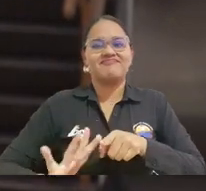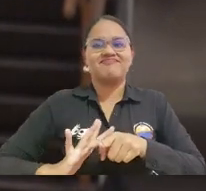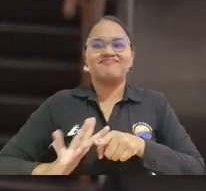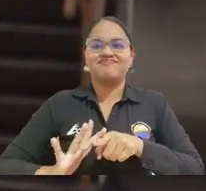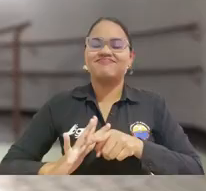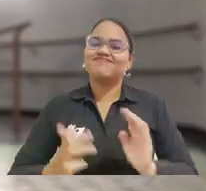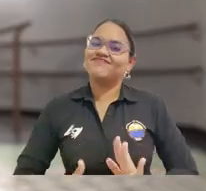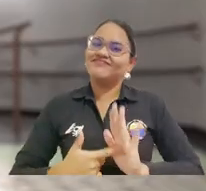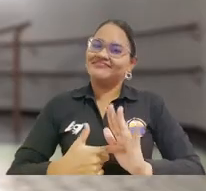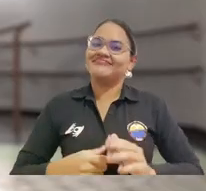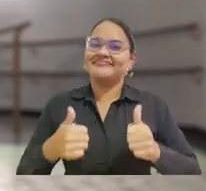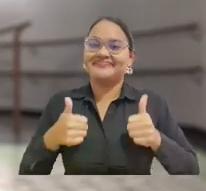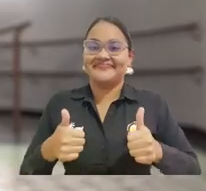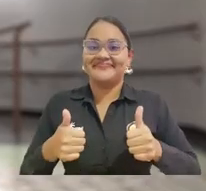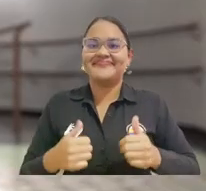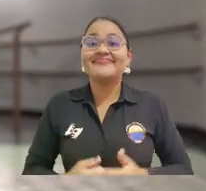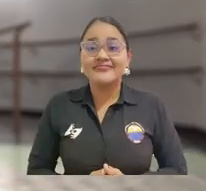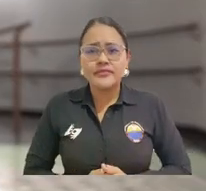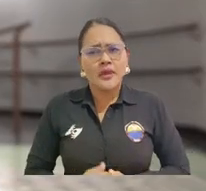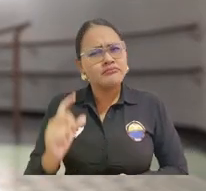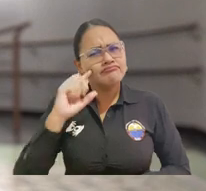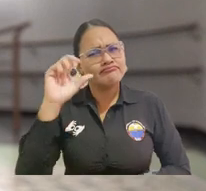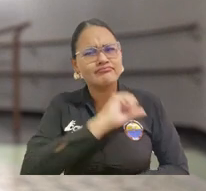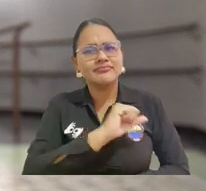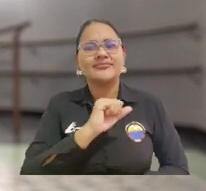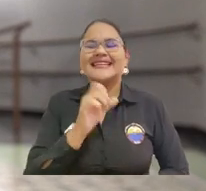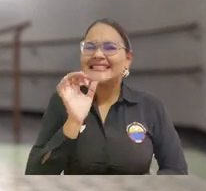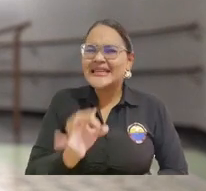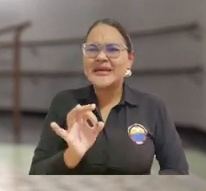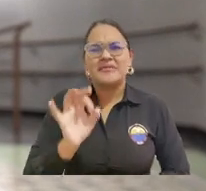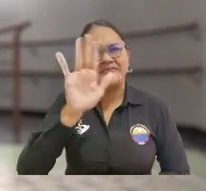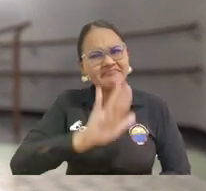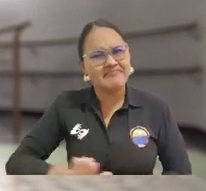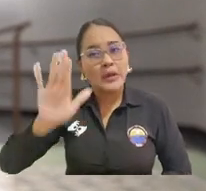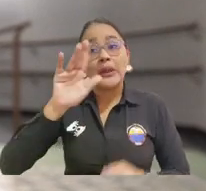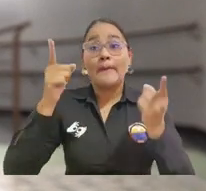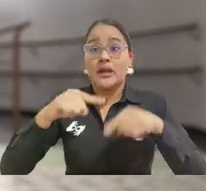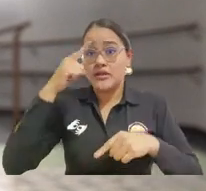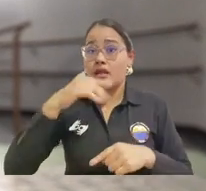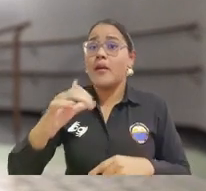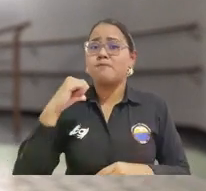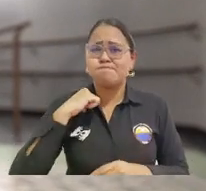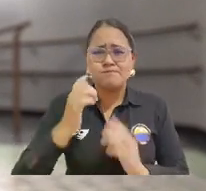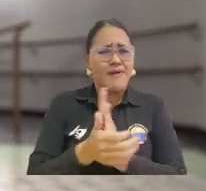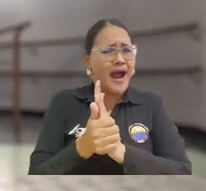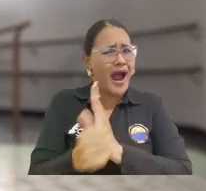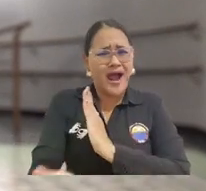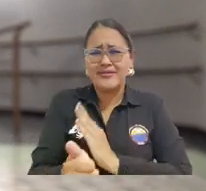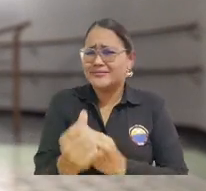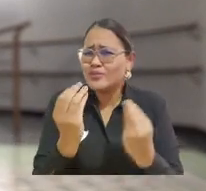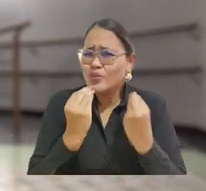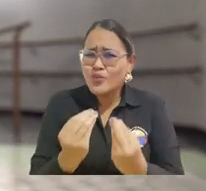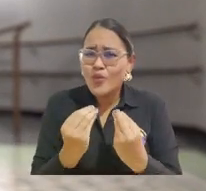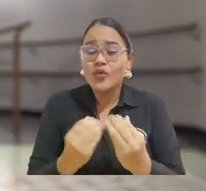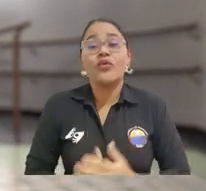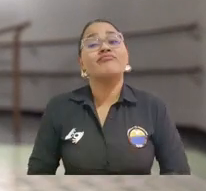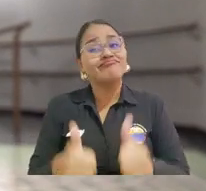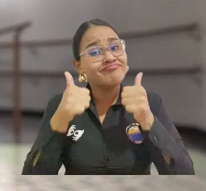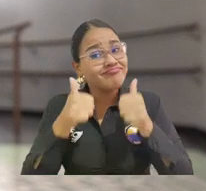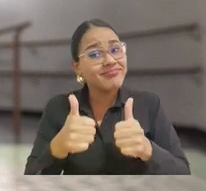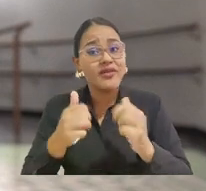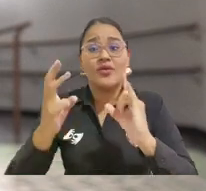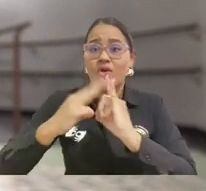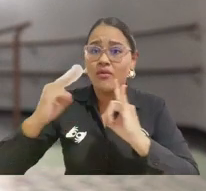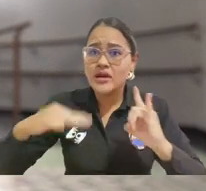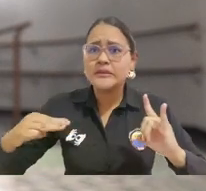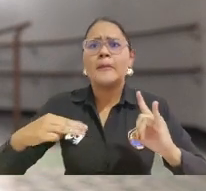universidad. Siempre he considerado que en esta región y en Santa Marta hay muchísimo talento y qué